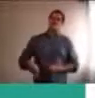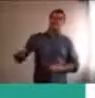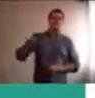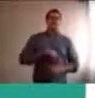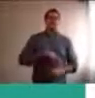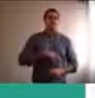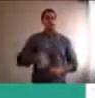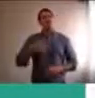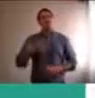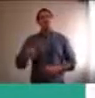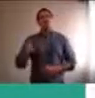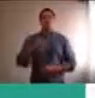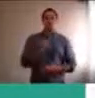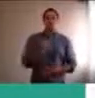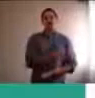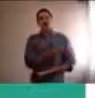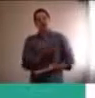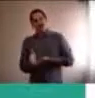discriminada, y borrada,